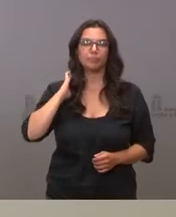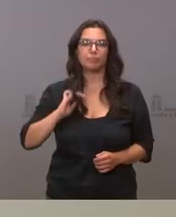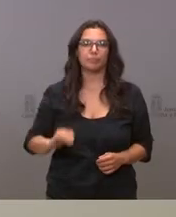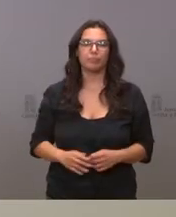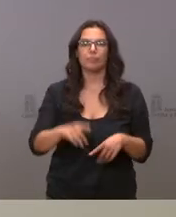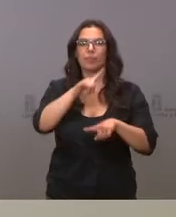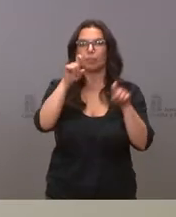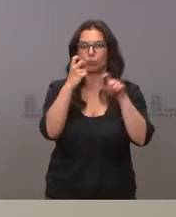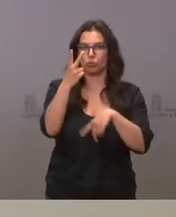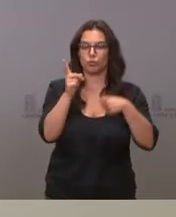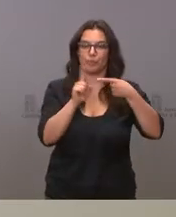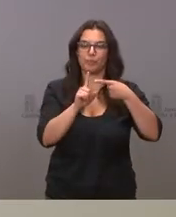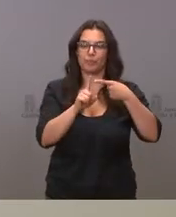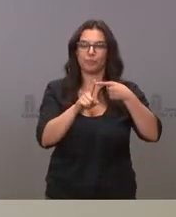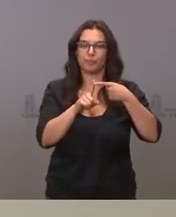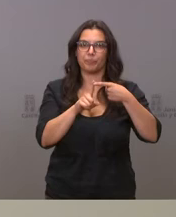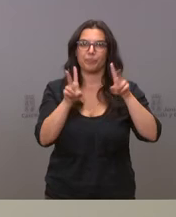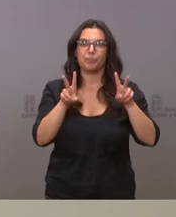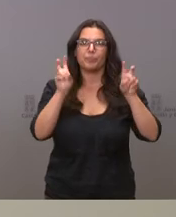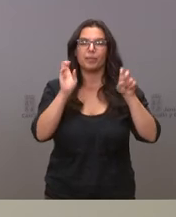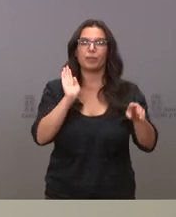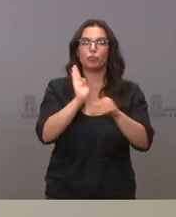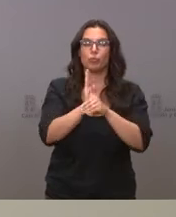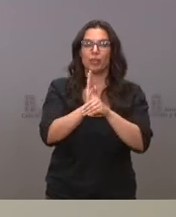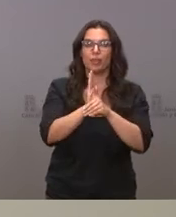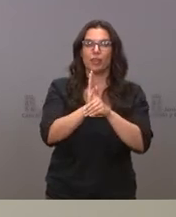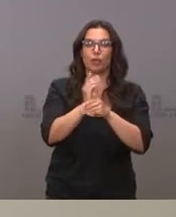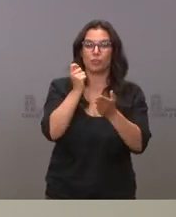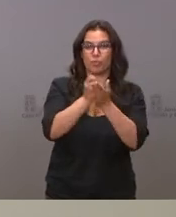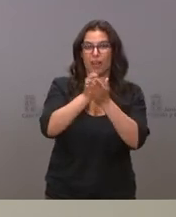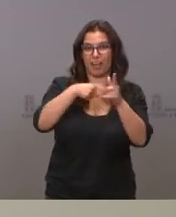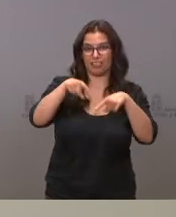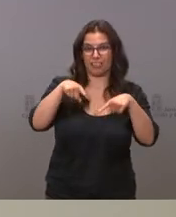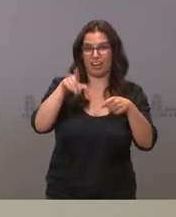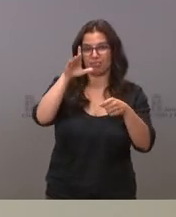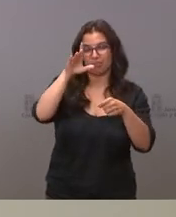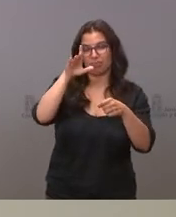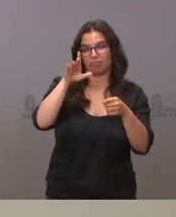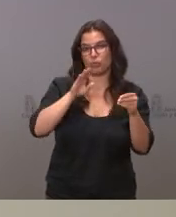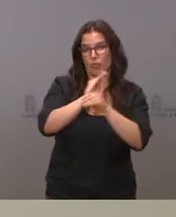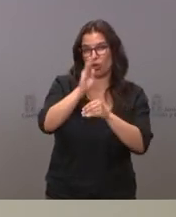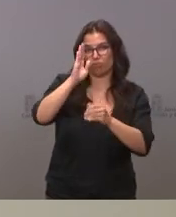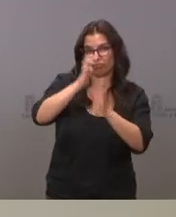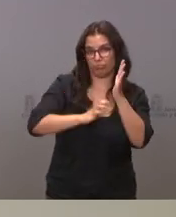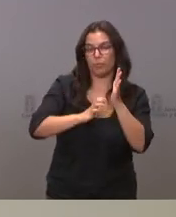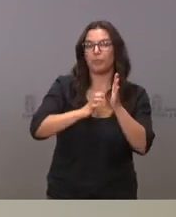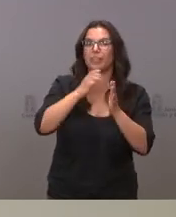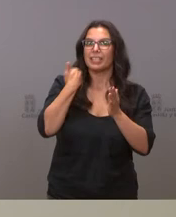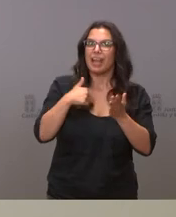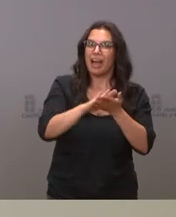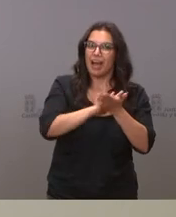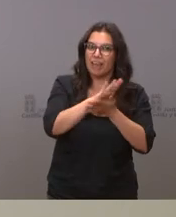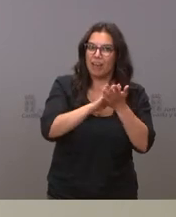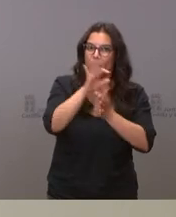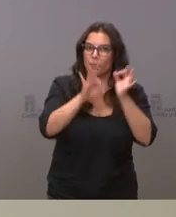dos cuestiones la primera sobre la subvención de los abonos Avant quería preguntarle si ya han hablado del porcentaje que